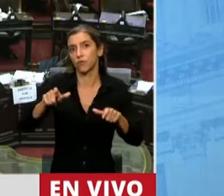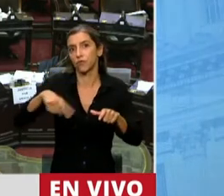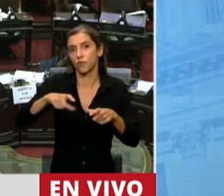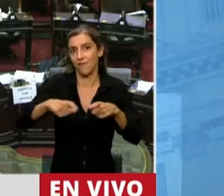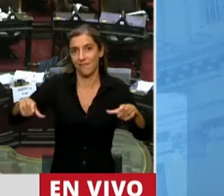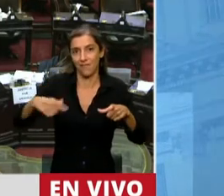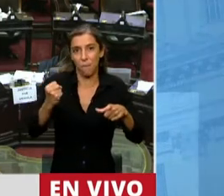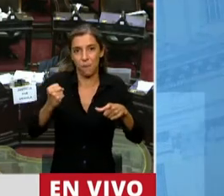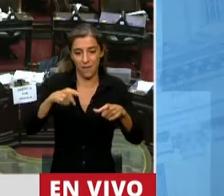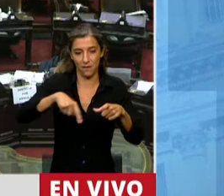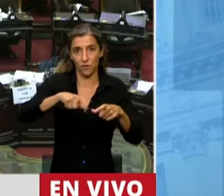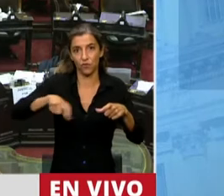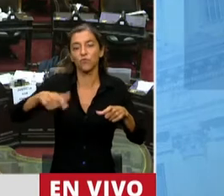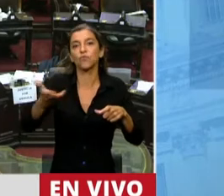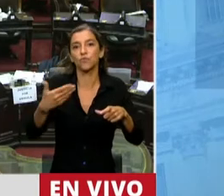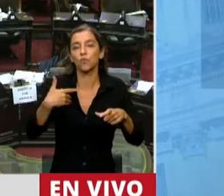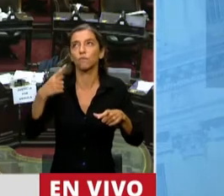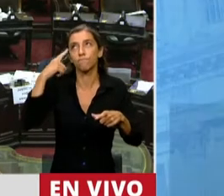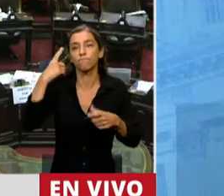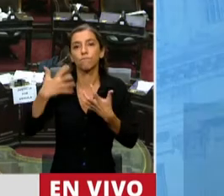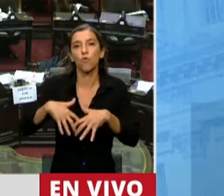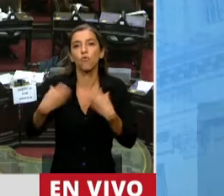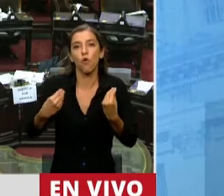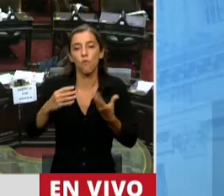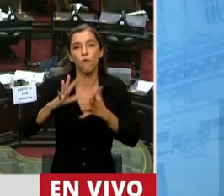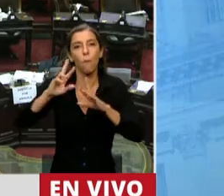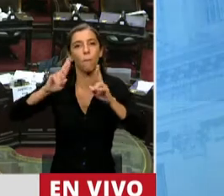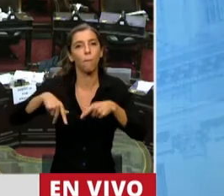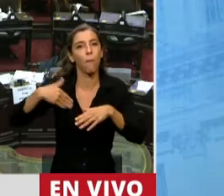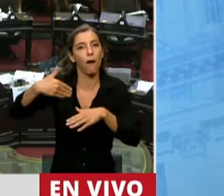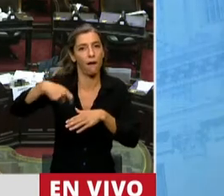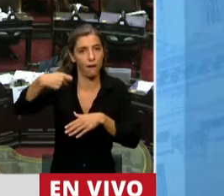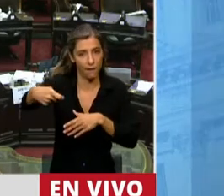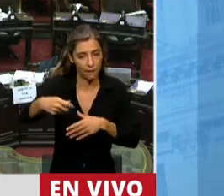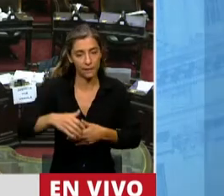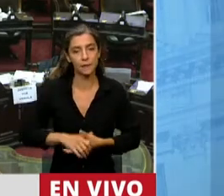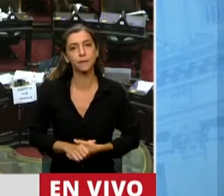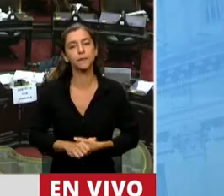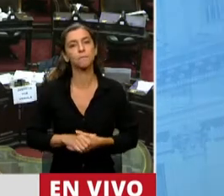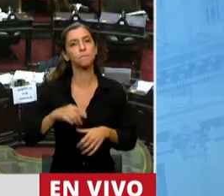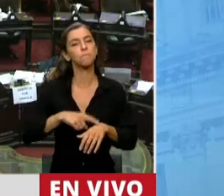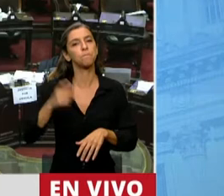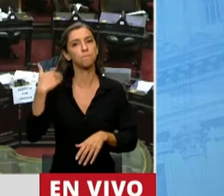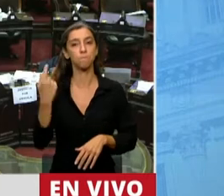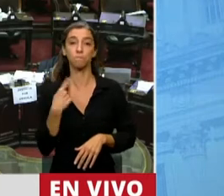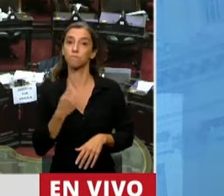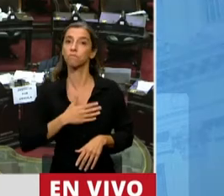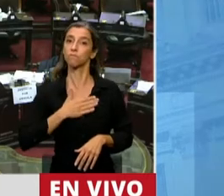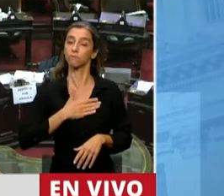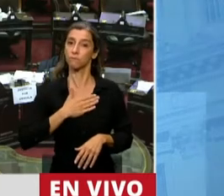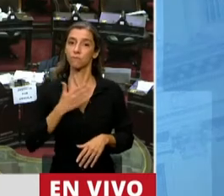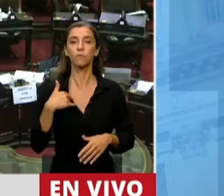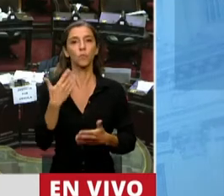pesos. Y la verdad que a nosotros nos satisfizo enormemente esa situación y esa manera de proponer